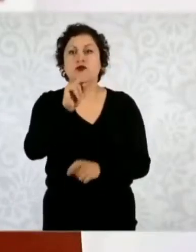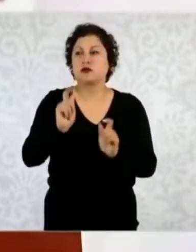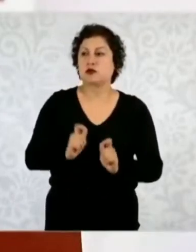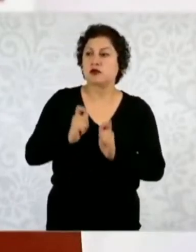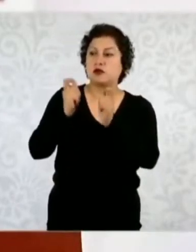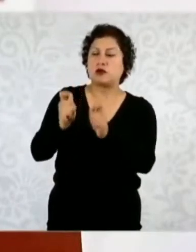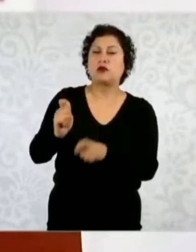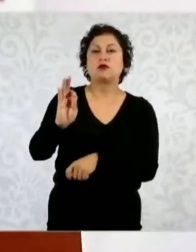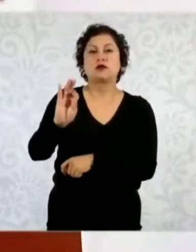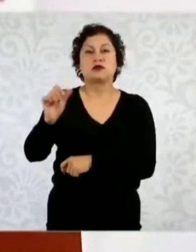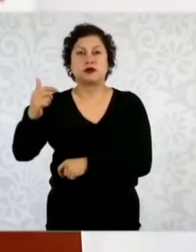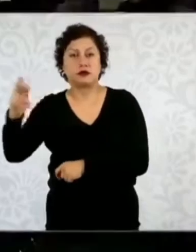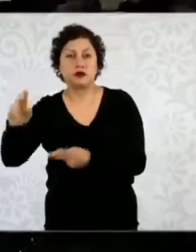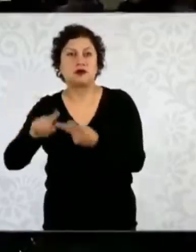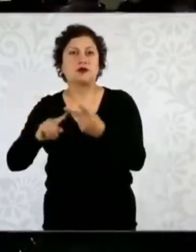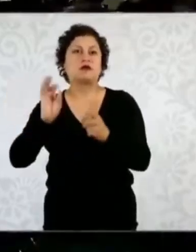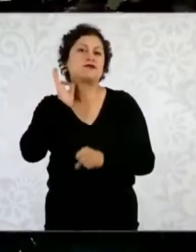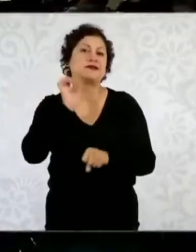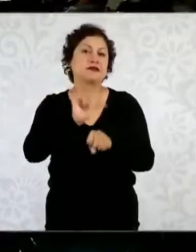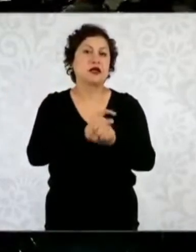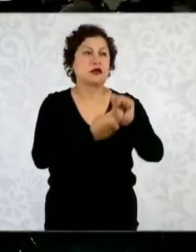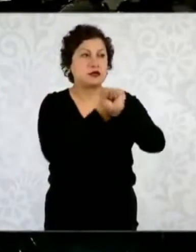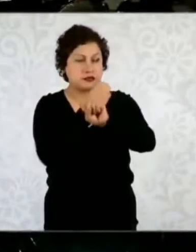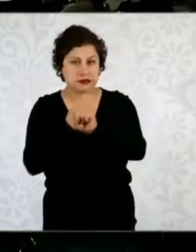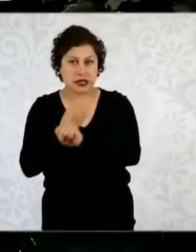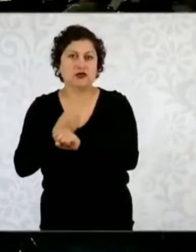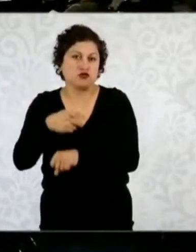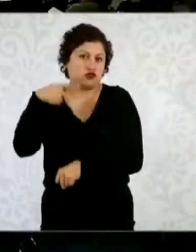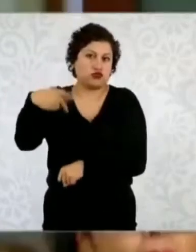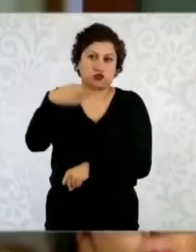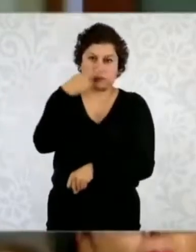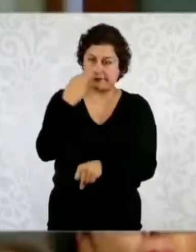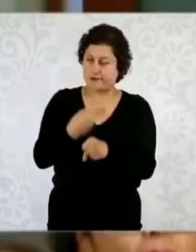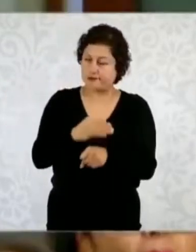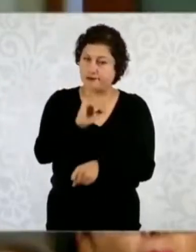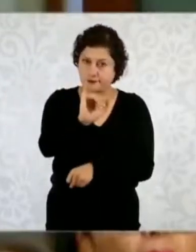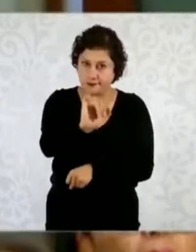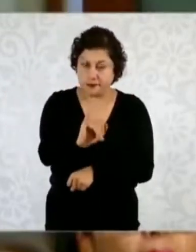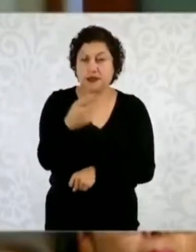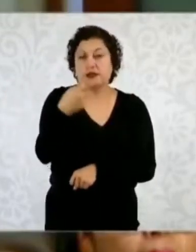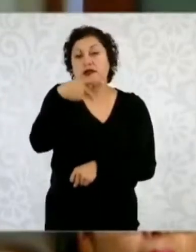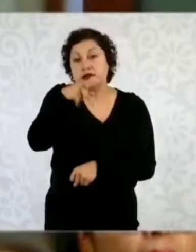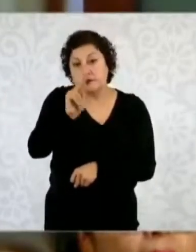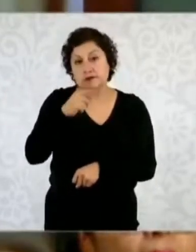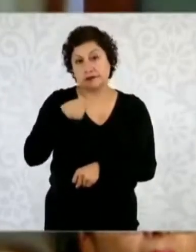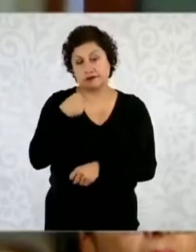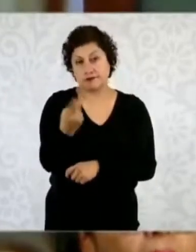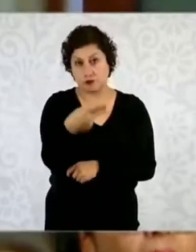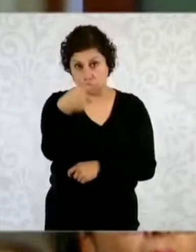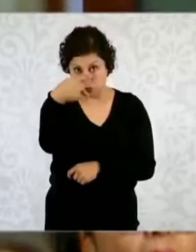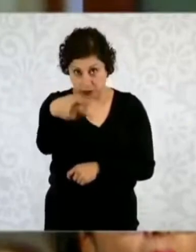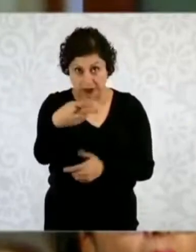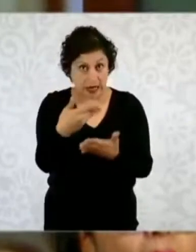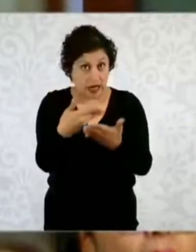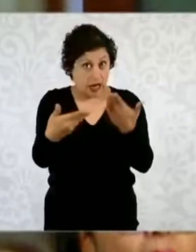la Fiscalía General y la de los estados, pero ¿ha pensado usted ahora como presidente de la República en cómo